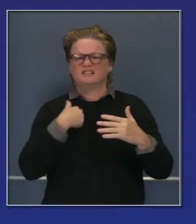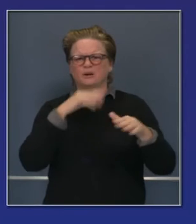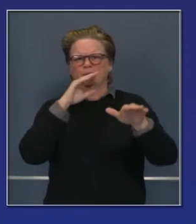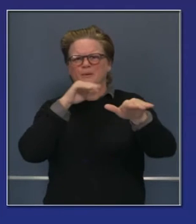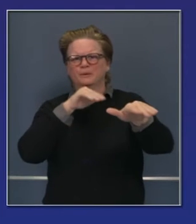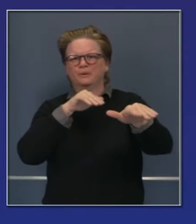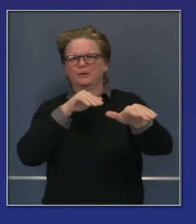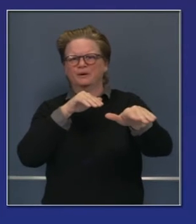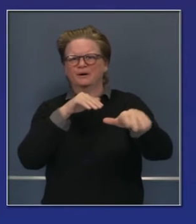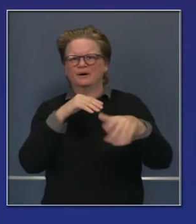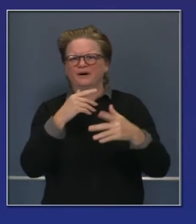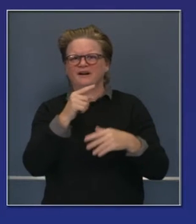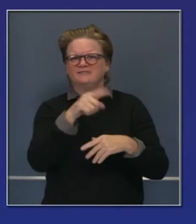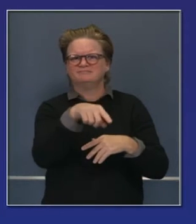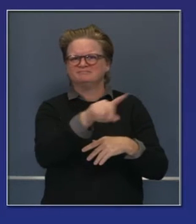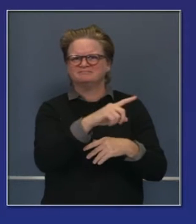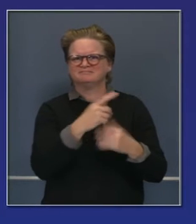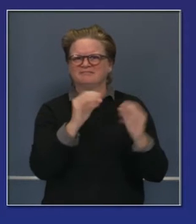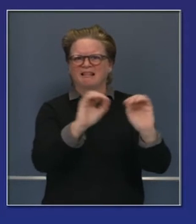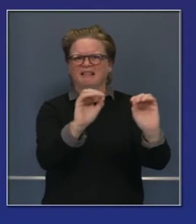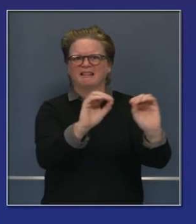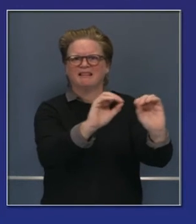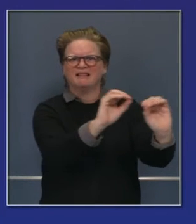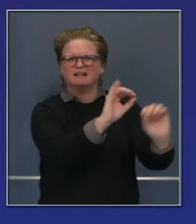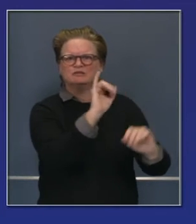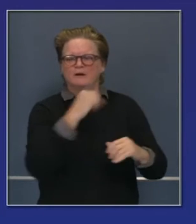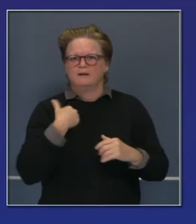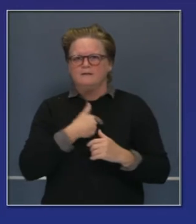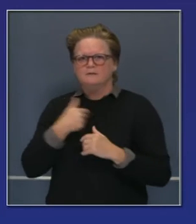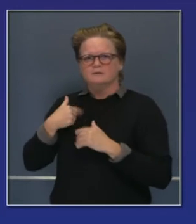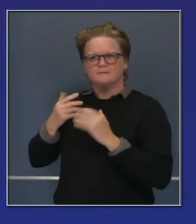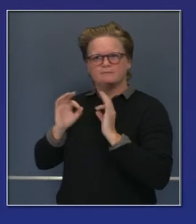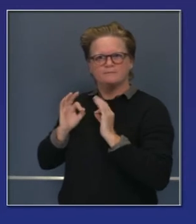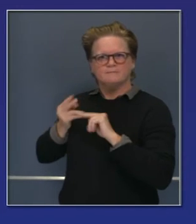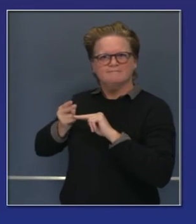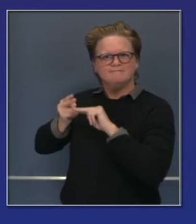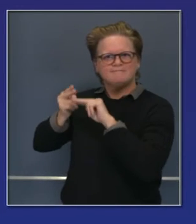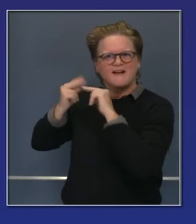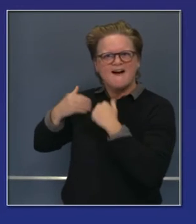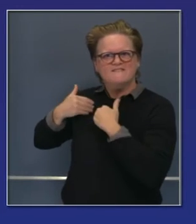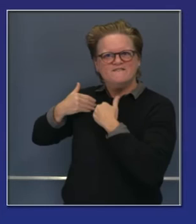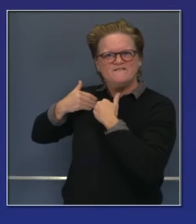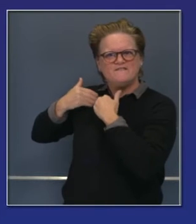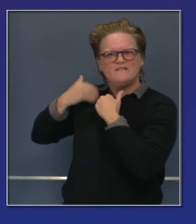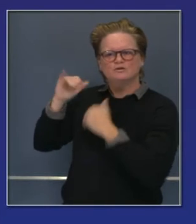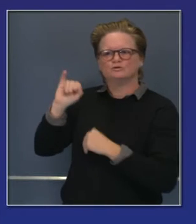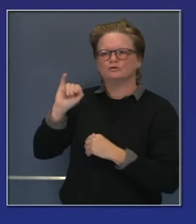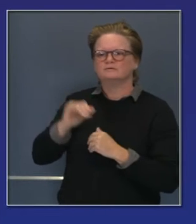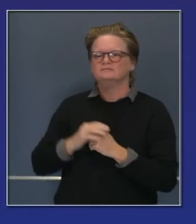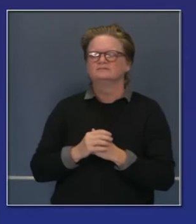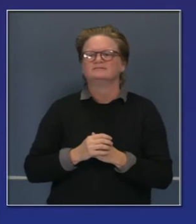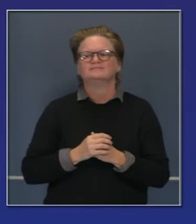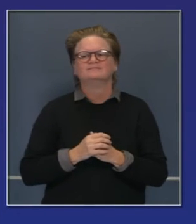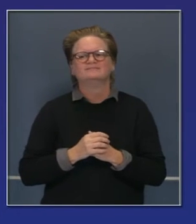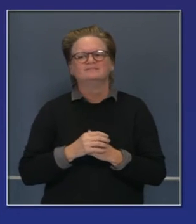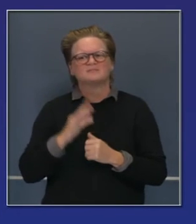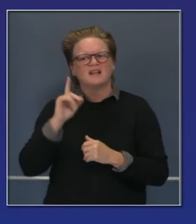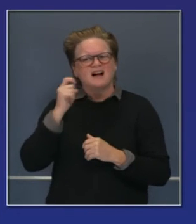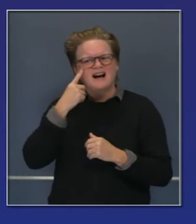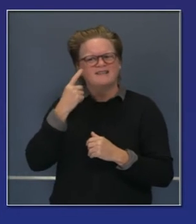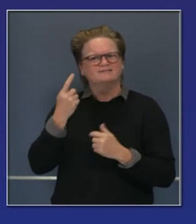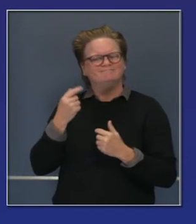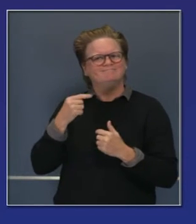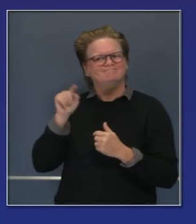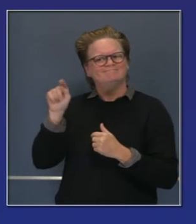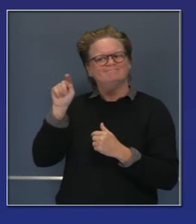se trata de Covered California, se trata del gobernador Newsom de la legislatura que dijo, tenemos que expandir la cobertura, tenemos que mantenernos firmes